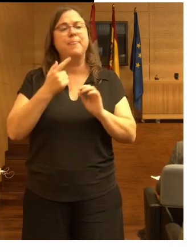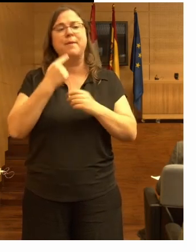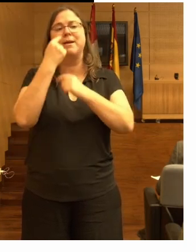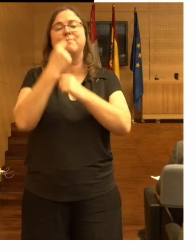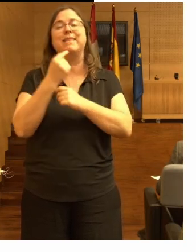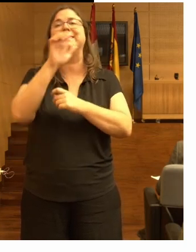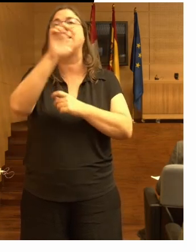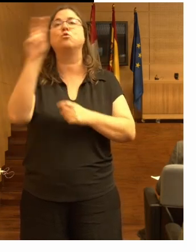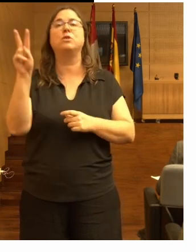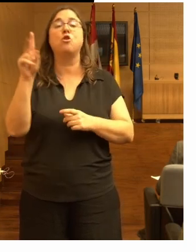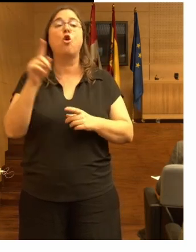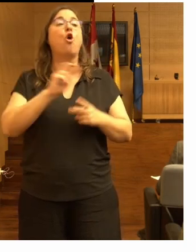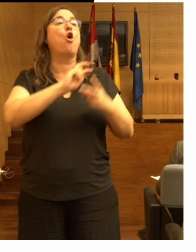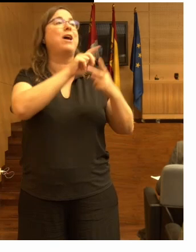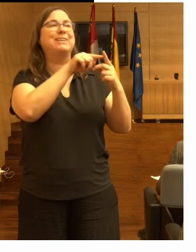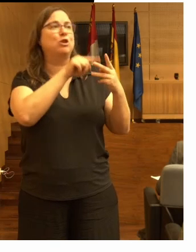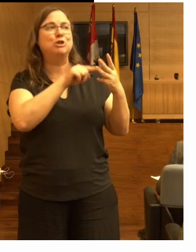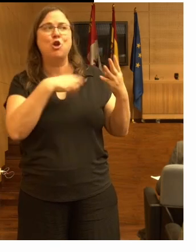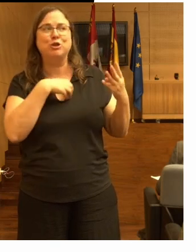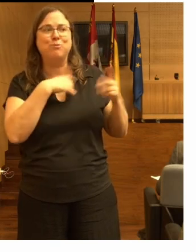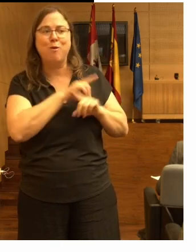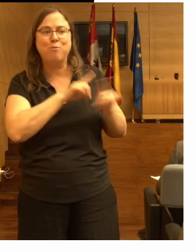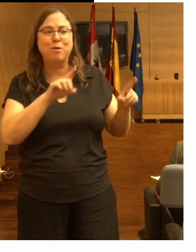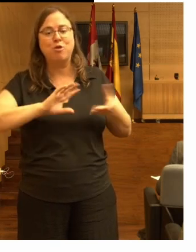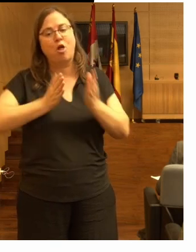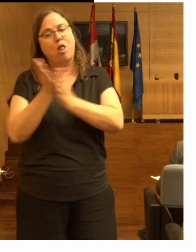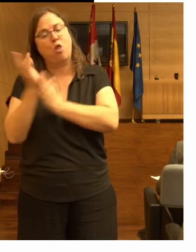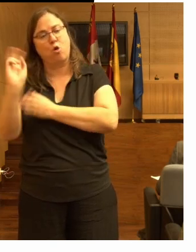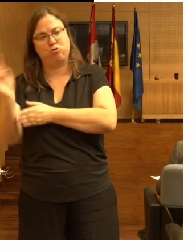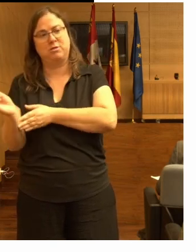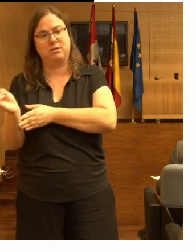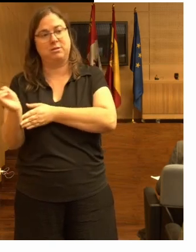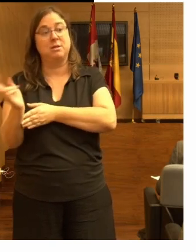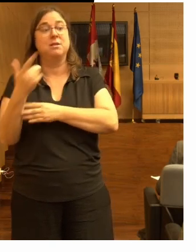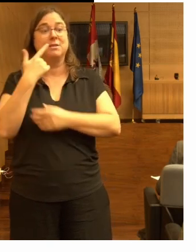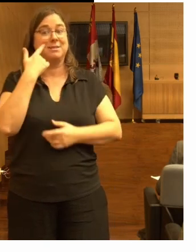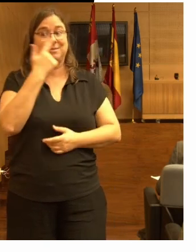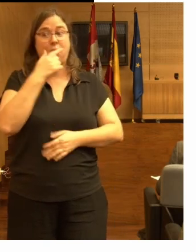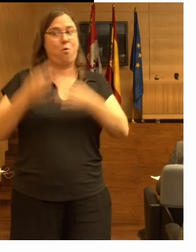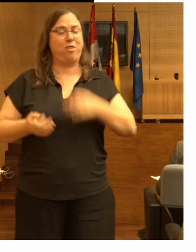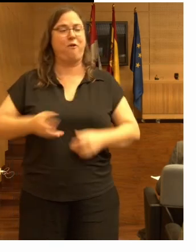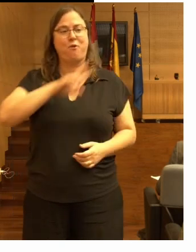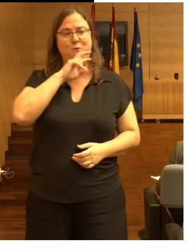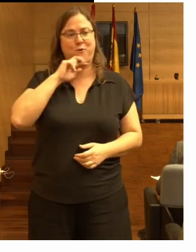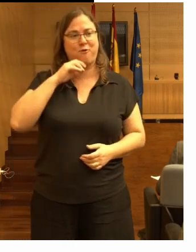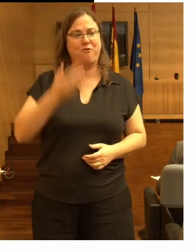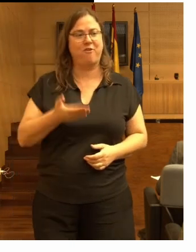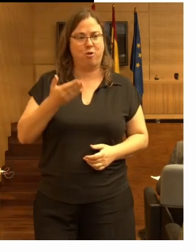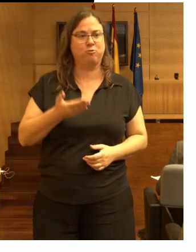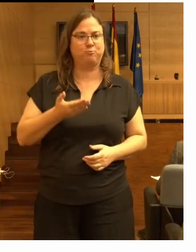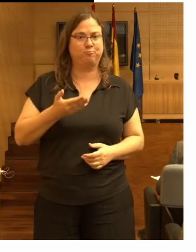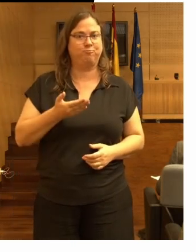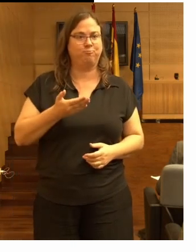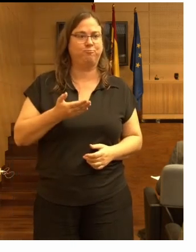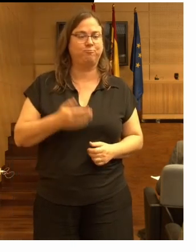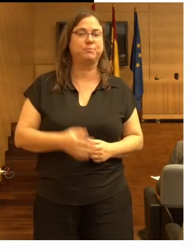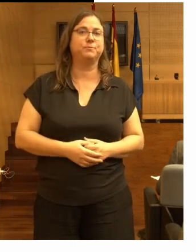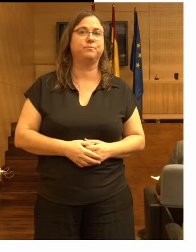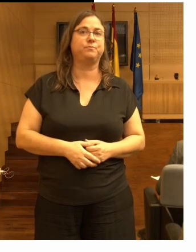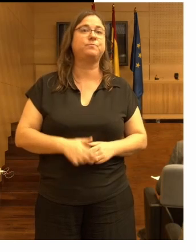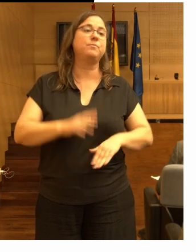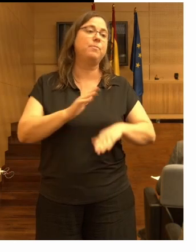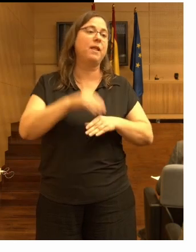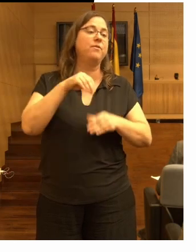Estados Unidos no podemos utilizar estos dispositivos hay que utilizar alternativas pues eso tiene mucho peso en los